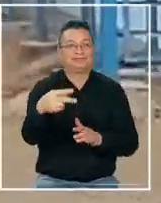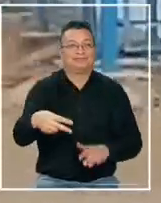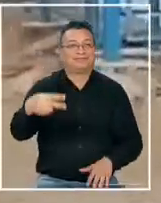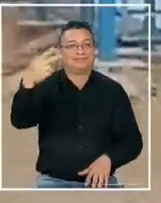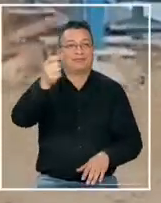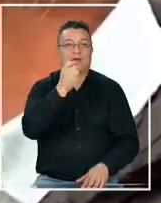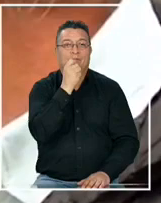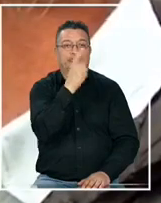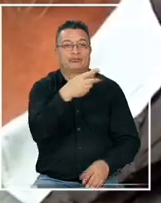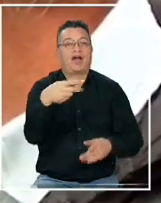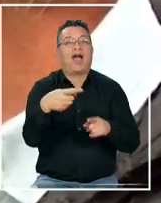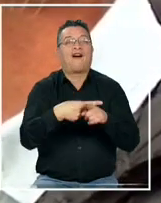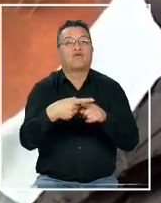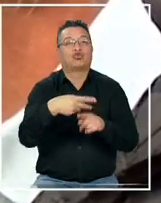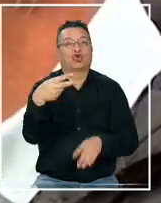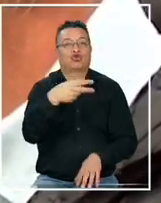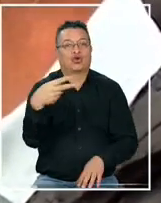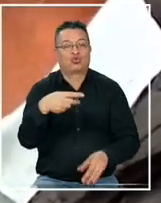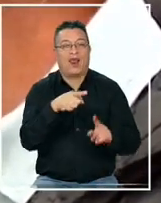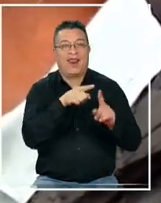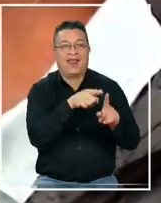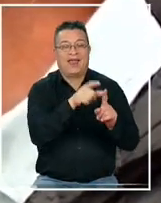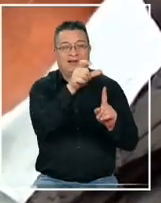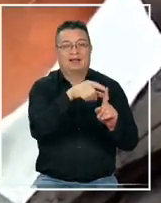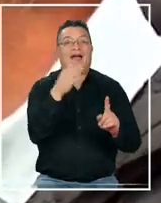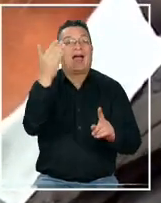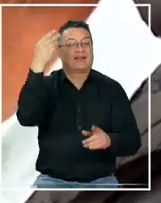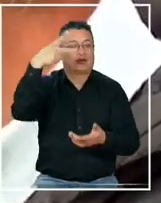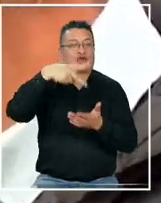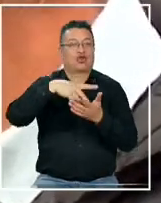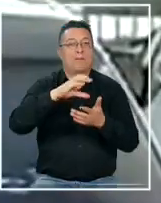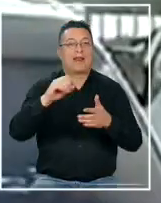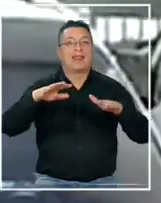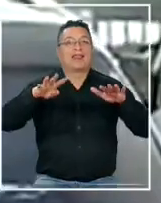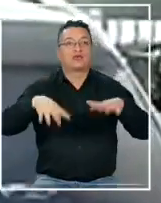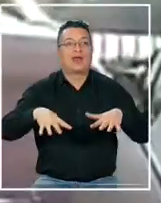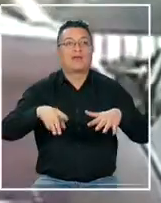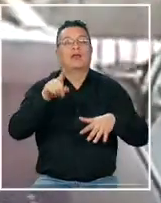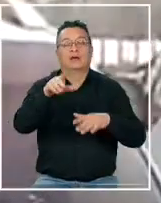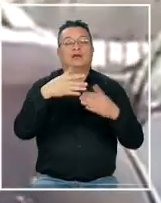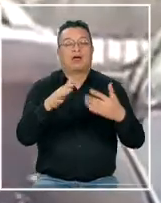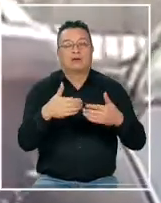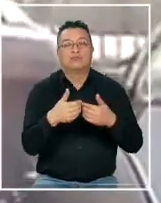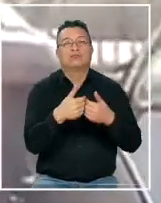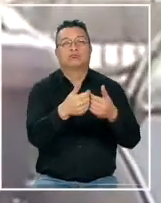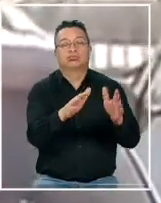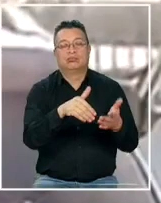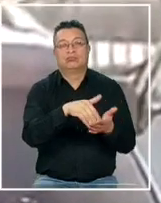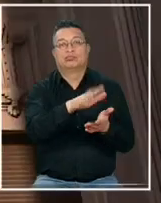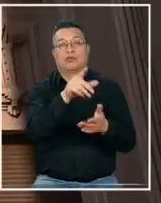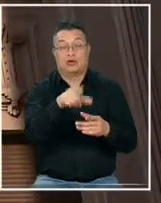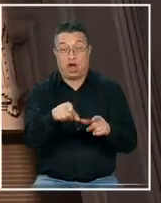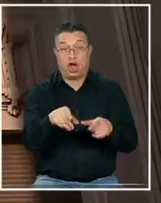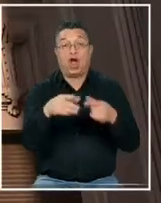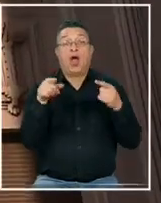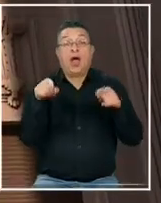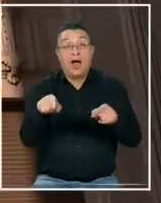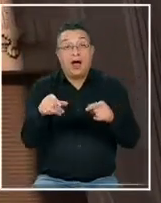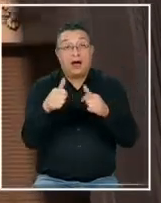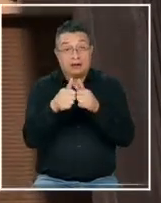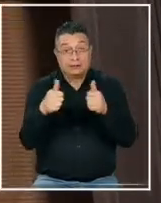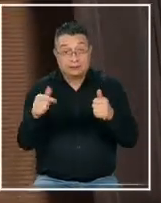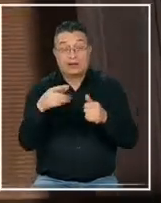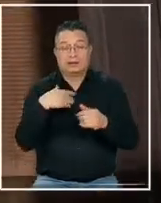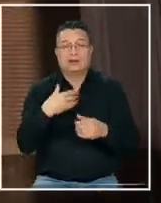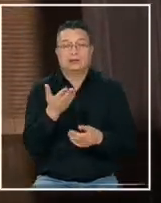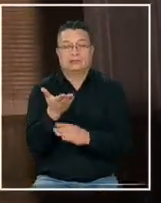por la acusación de abuso sexual en su contra, caso ocurrido en 2019, del que fue sobreseído consejero que, por este hecho, ya